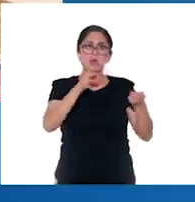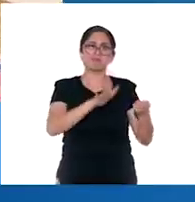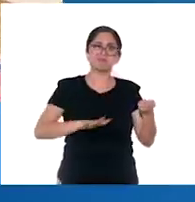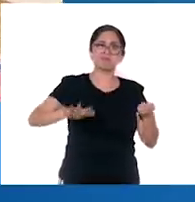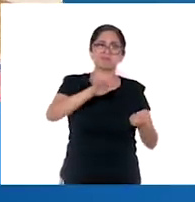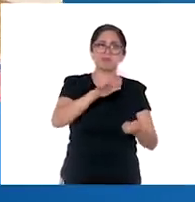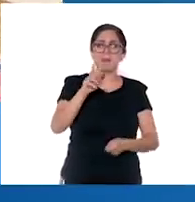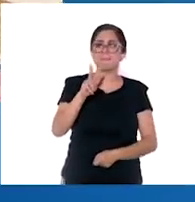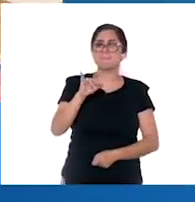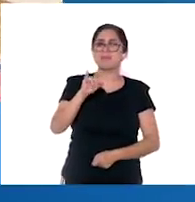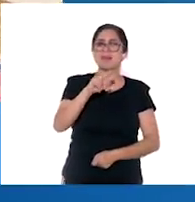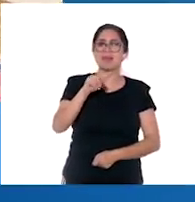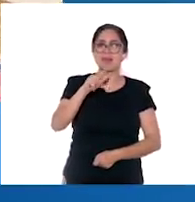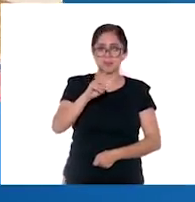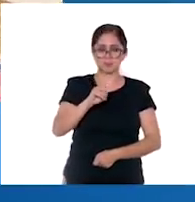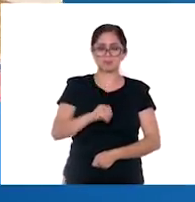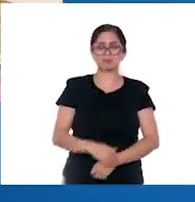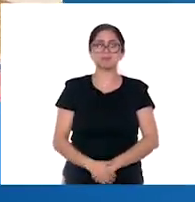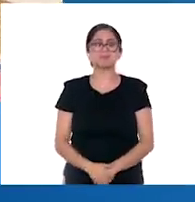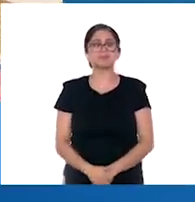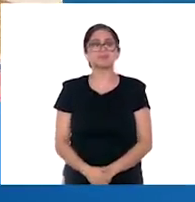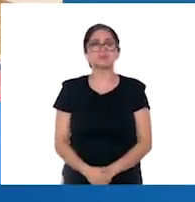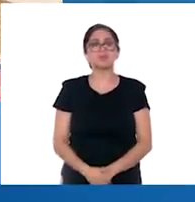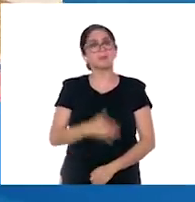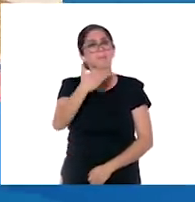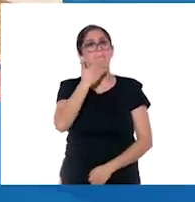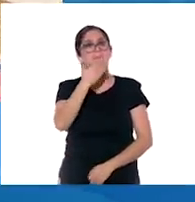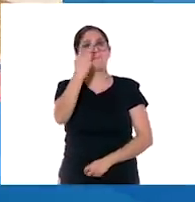sean bienvenidos a la colonia. Parte 2.